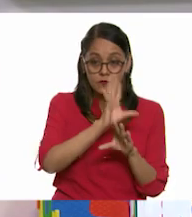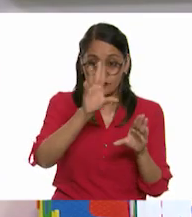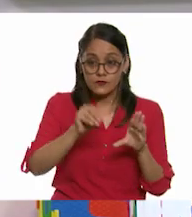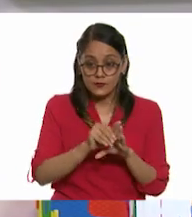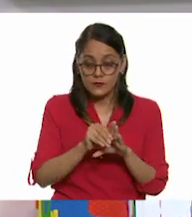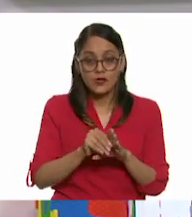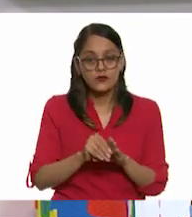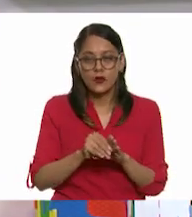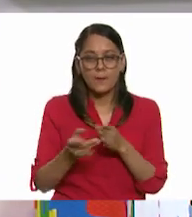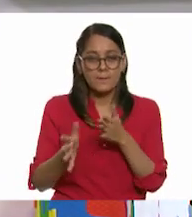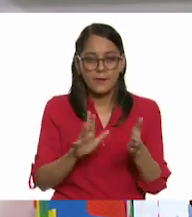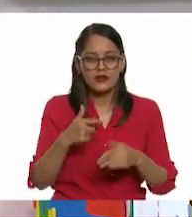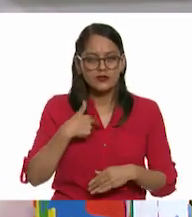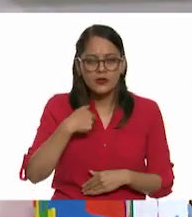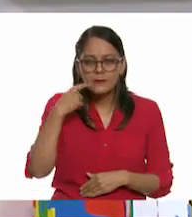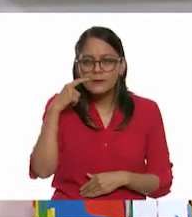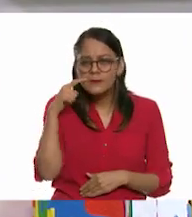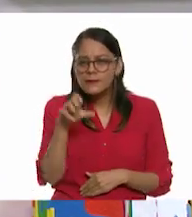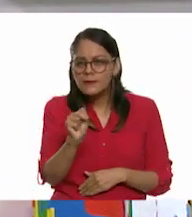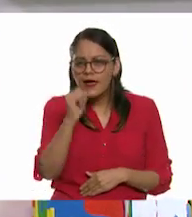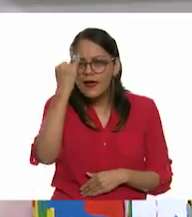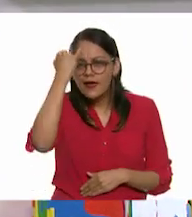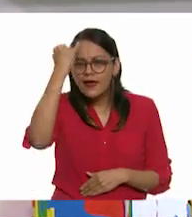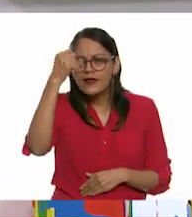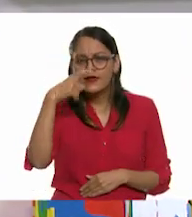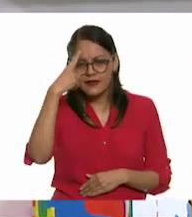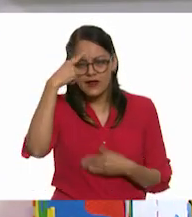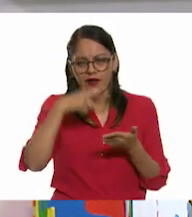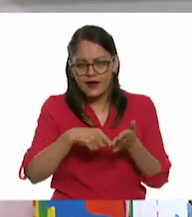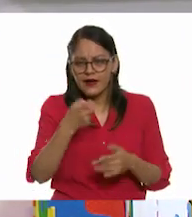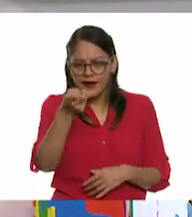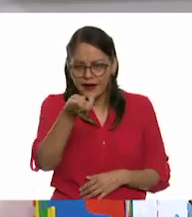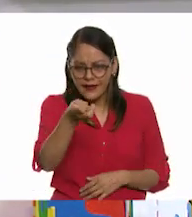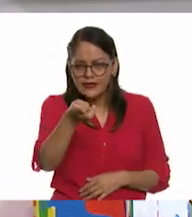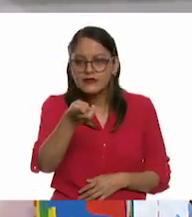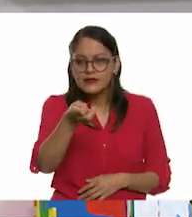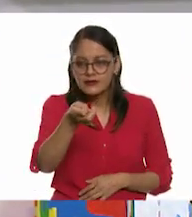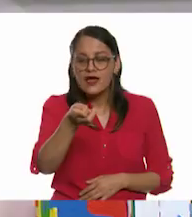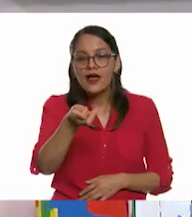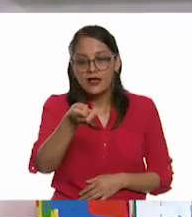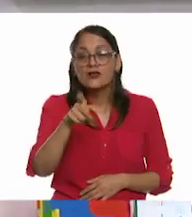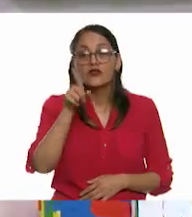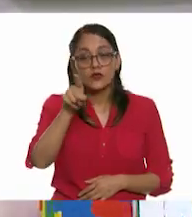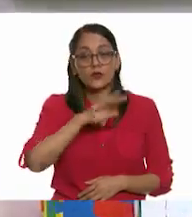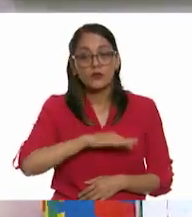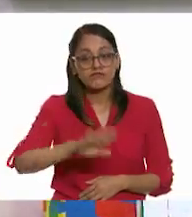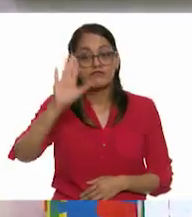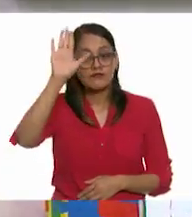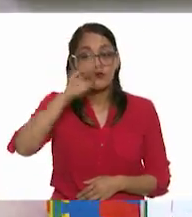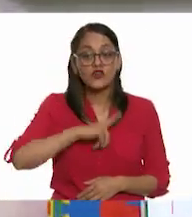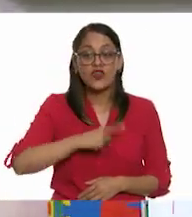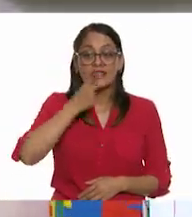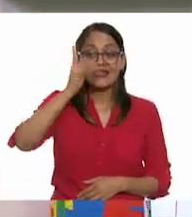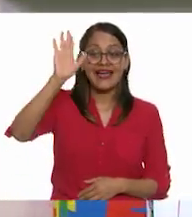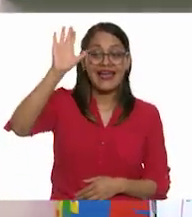sino cuando ya tengamos una idea más clara de cuál es el objeto que está escondido, tú puedes atreverte a decir, yo ya lo tengo, creo